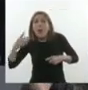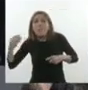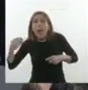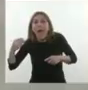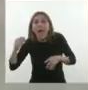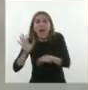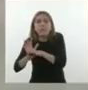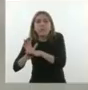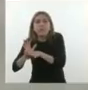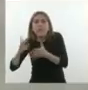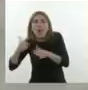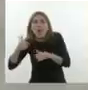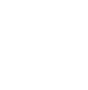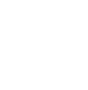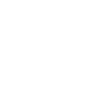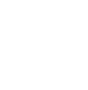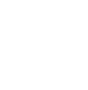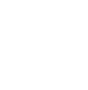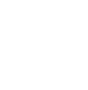fuera del marco democrático.